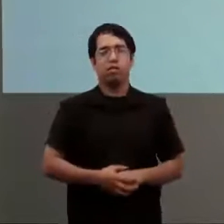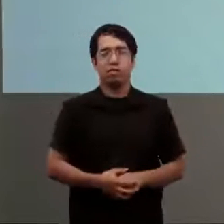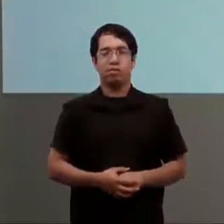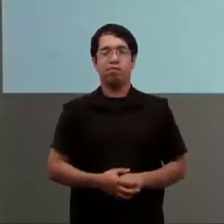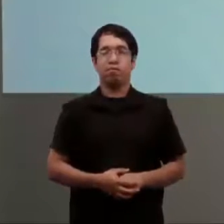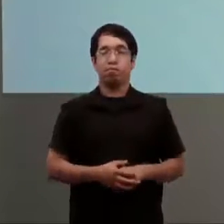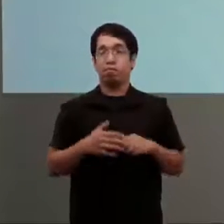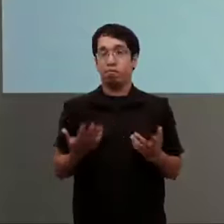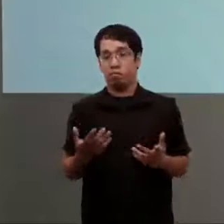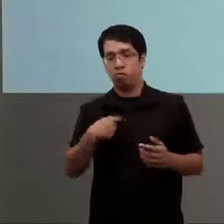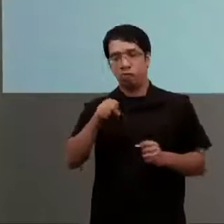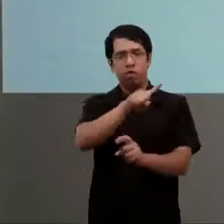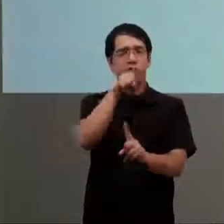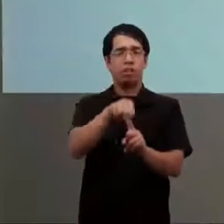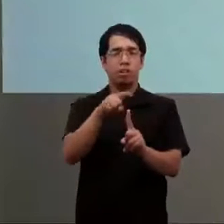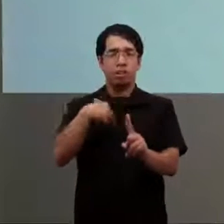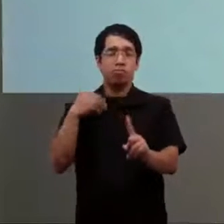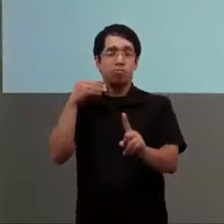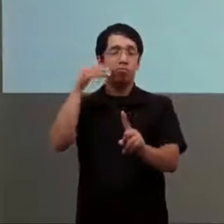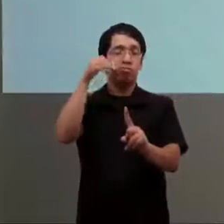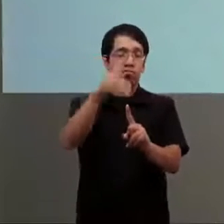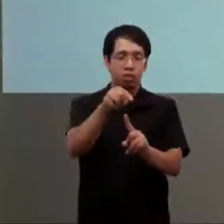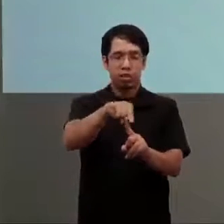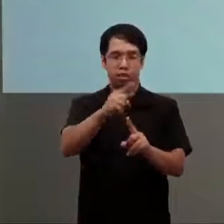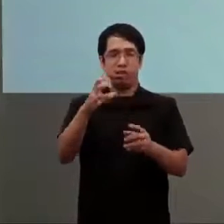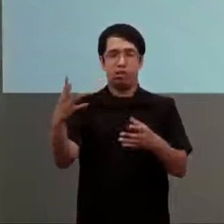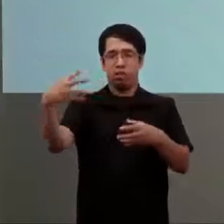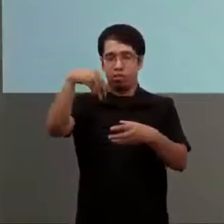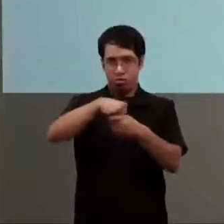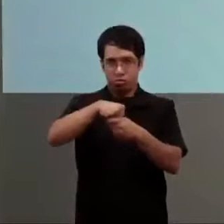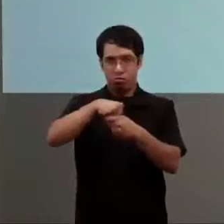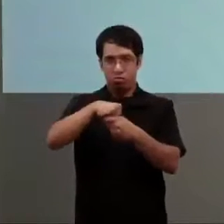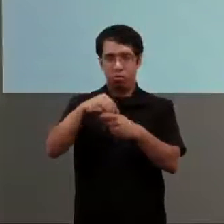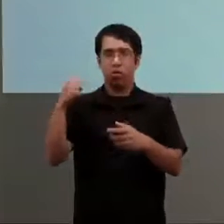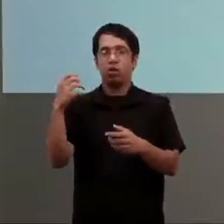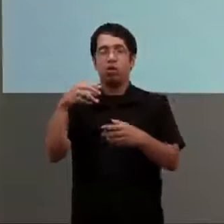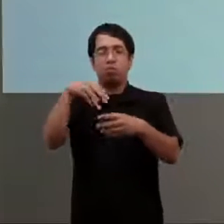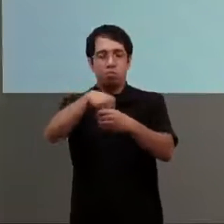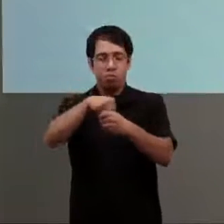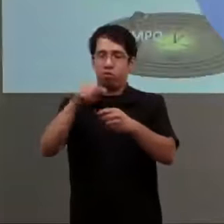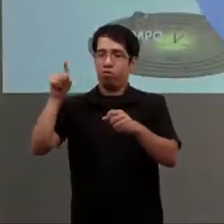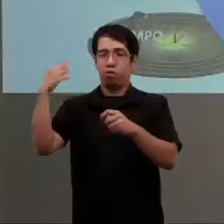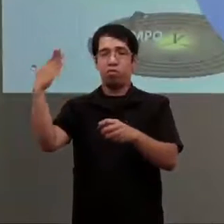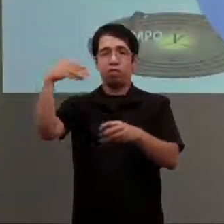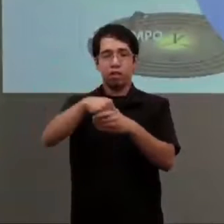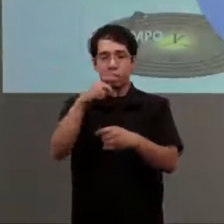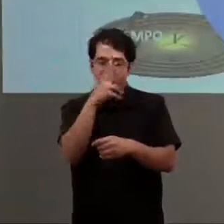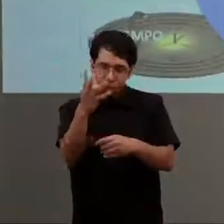finalmente si nuestra meta es la inclusión desde el diseño de la política pública la meta es la inclusión